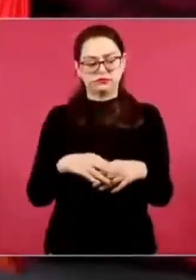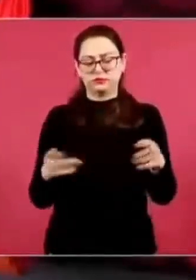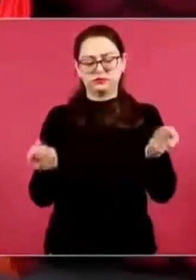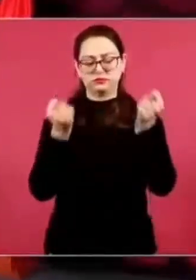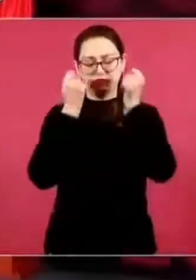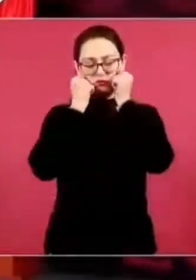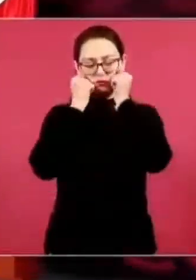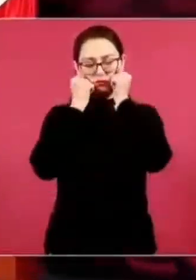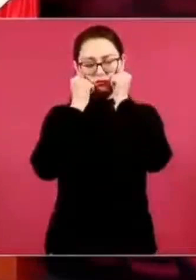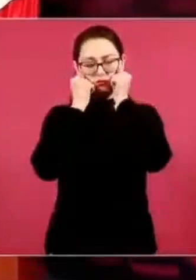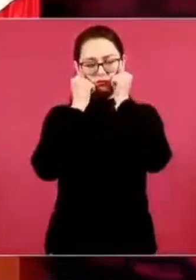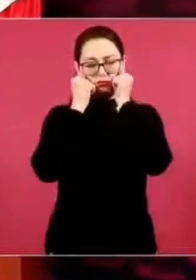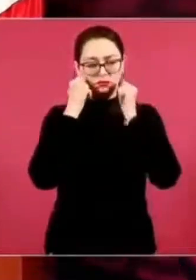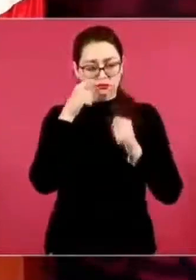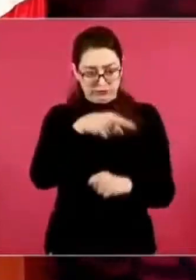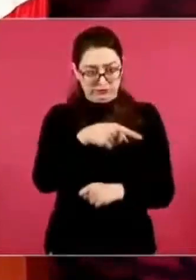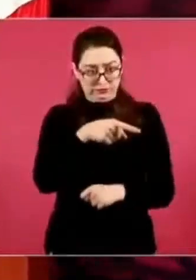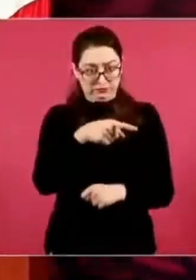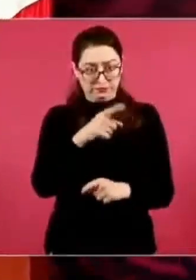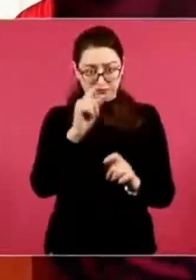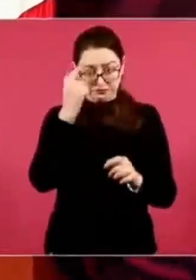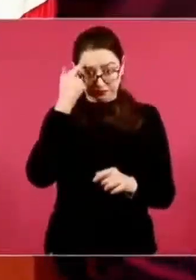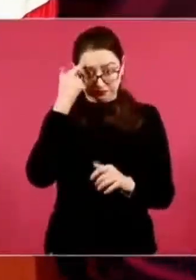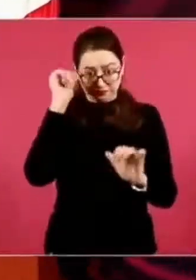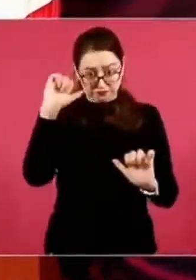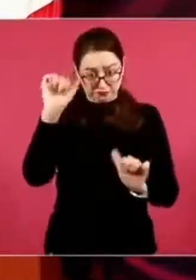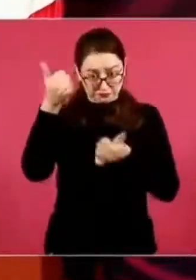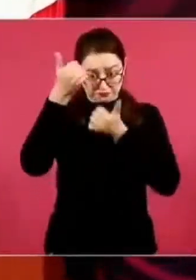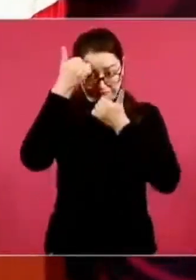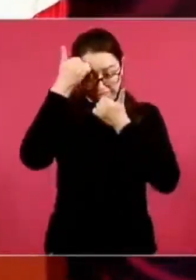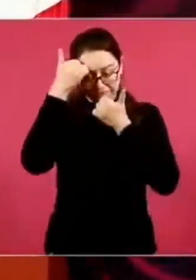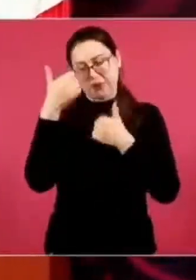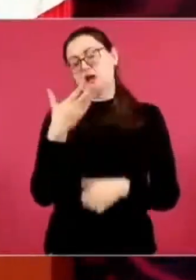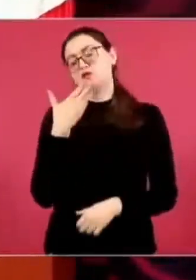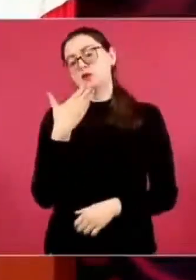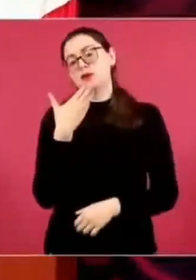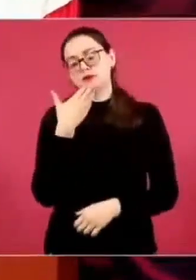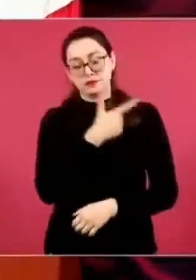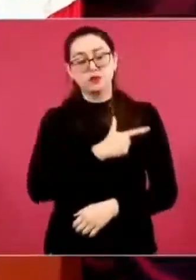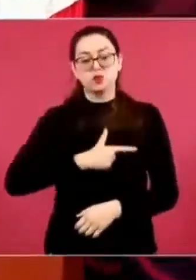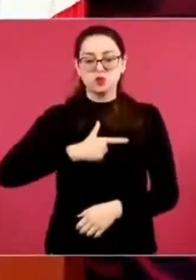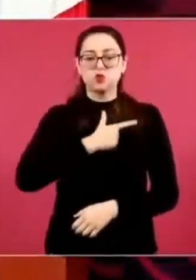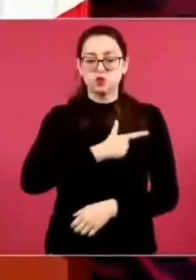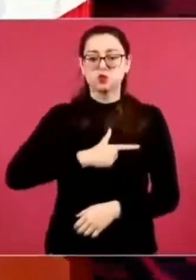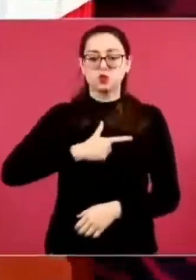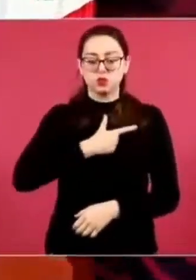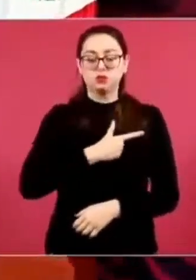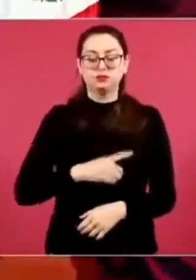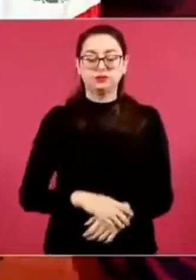lo celebro, porque